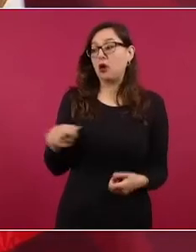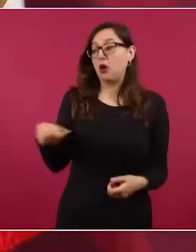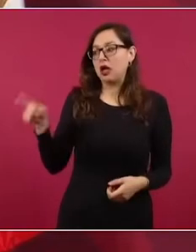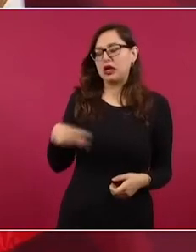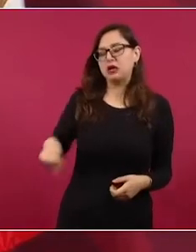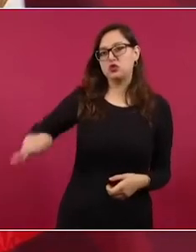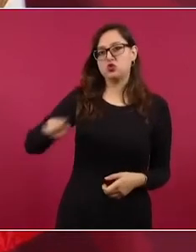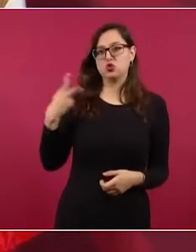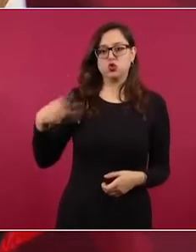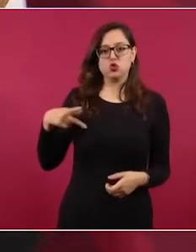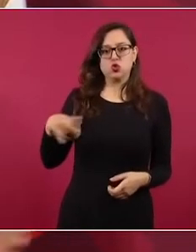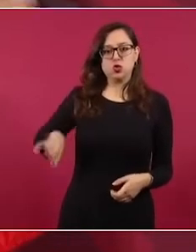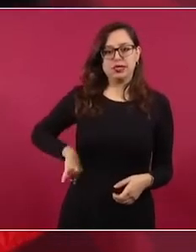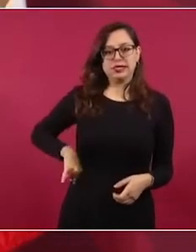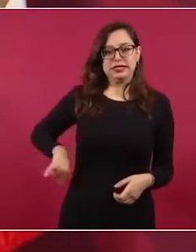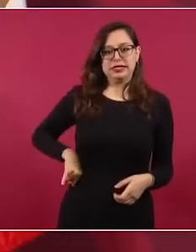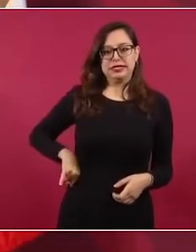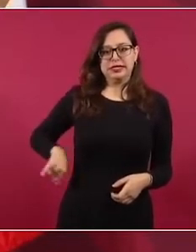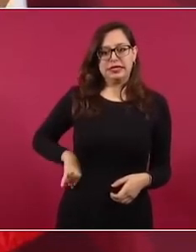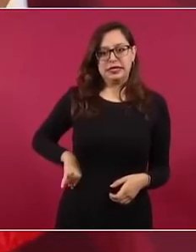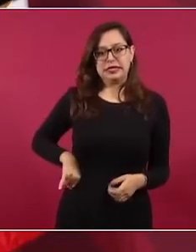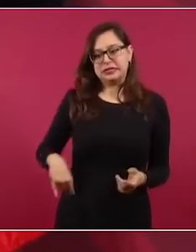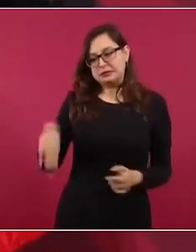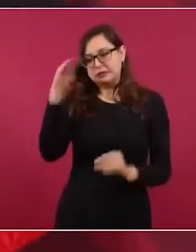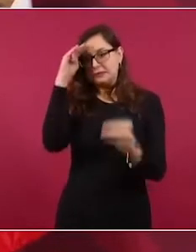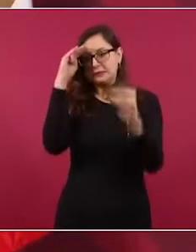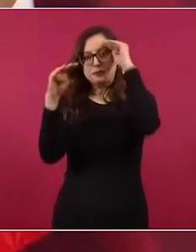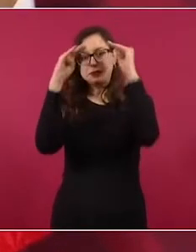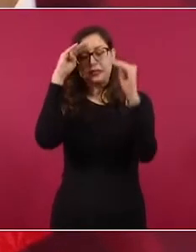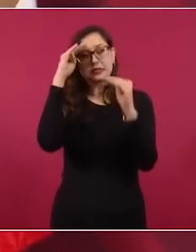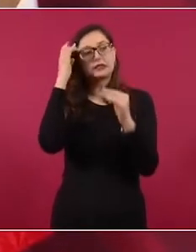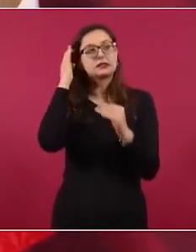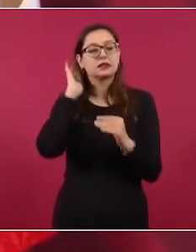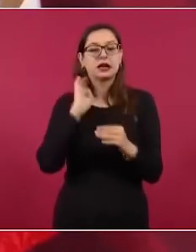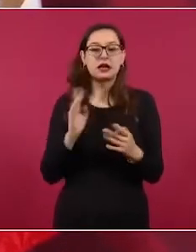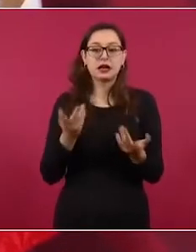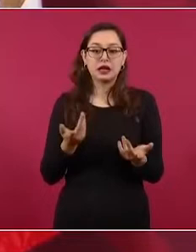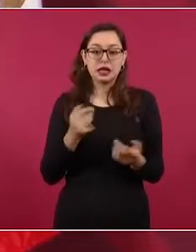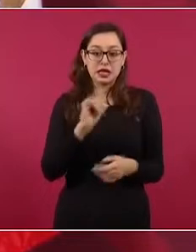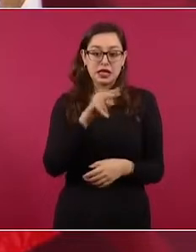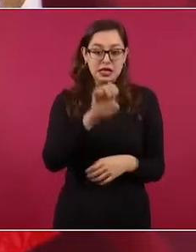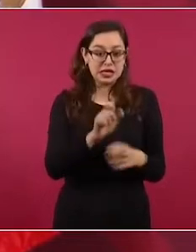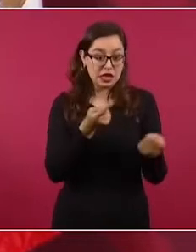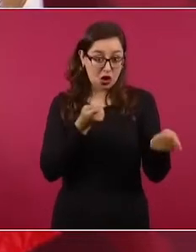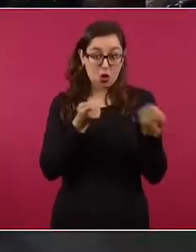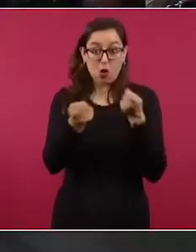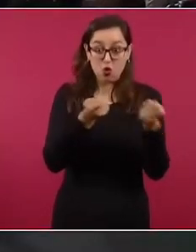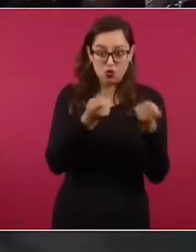Piensan que si se quedan con el INE, como está,